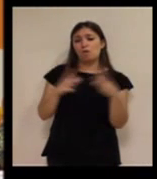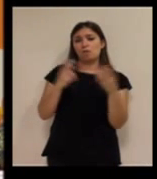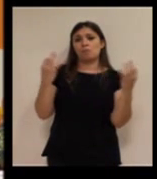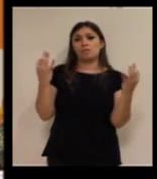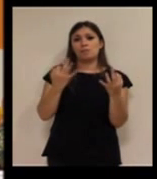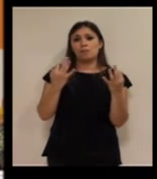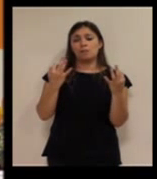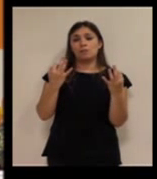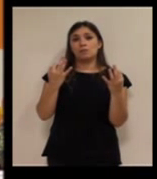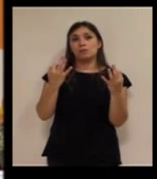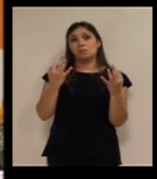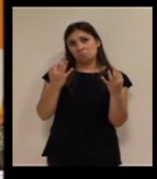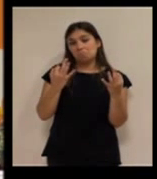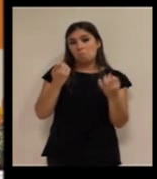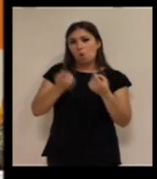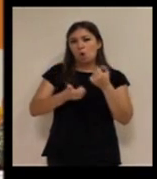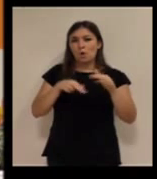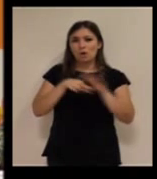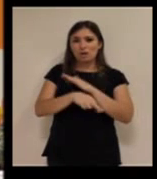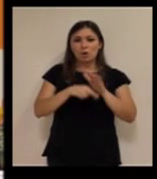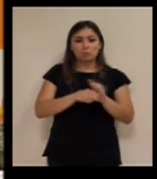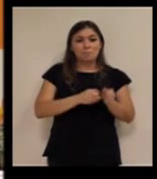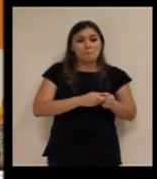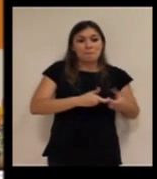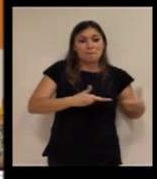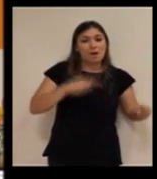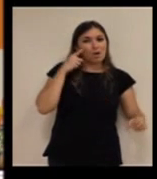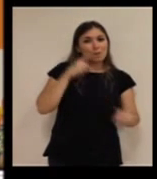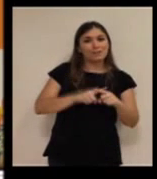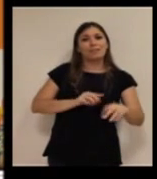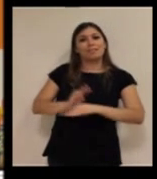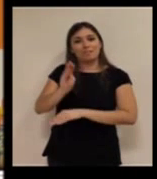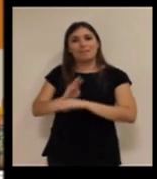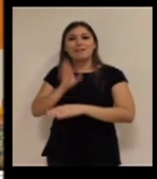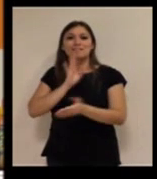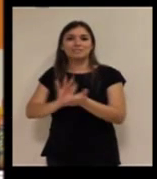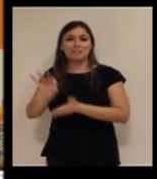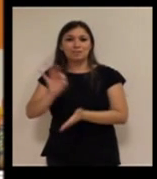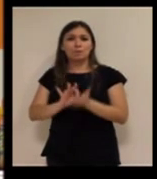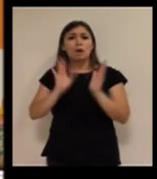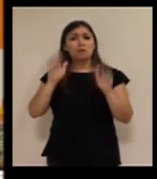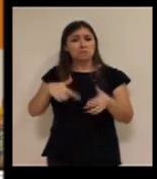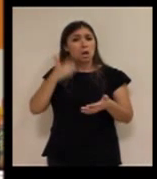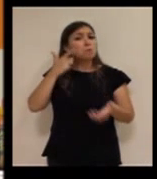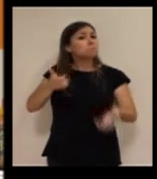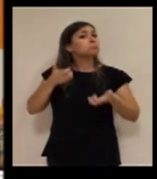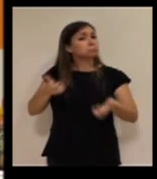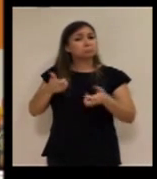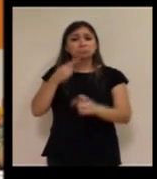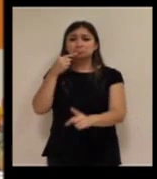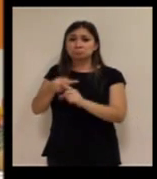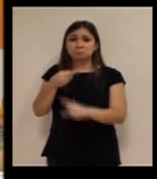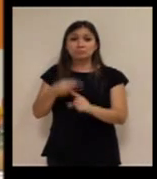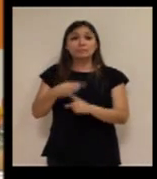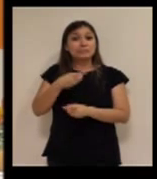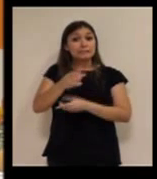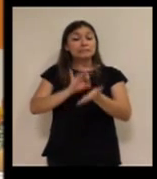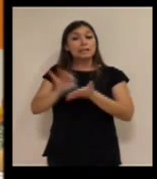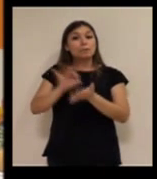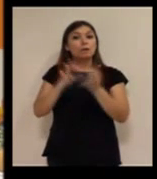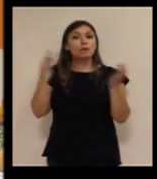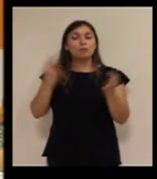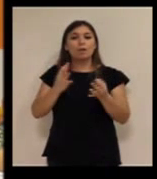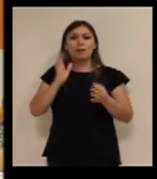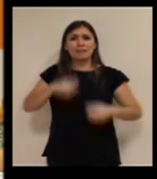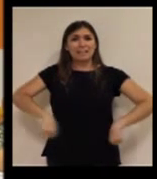obteniendo más recursos para la prestación de este servicio, viendo las ventajas que tiene, porque este servicio evita